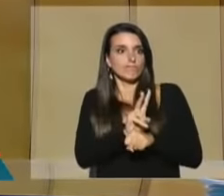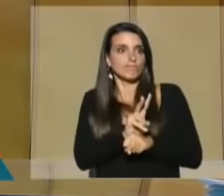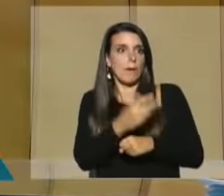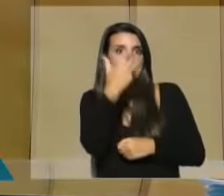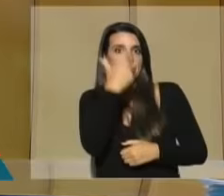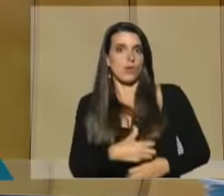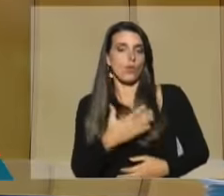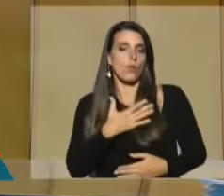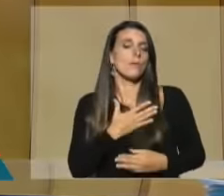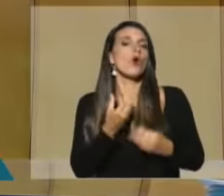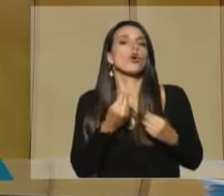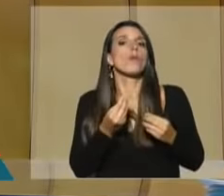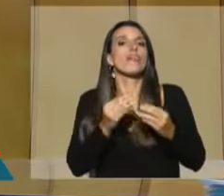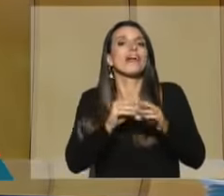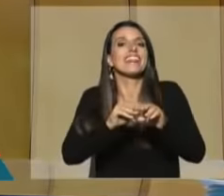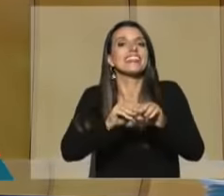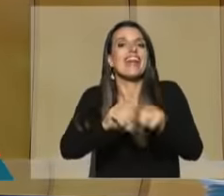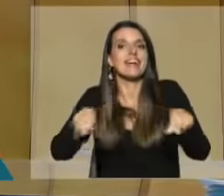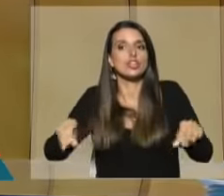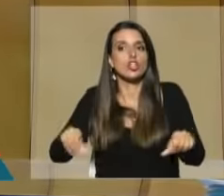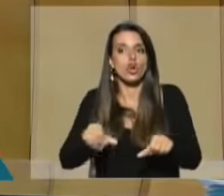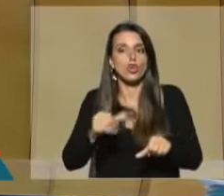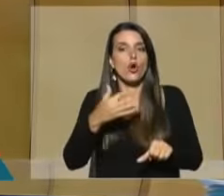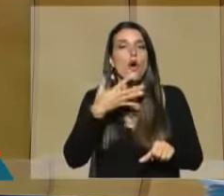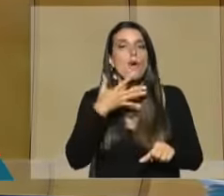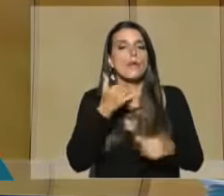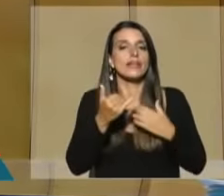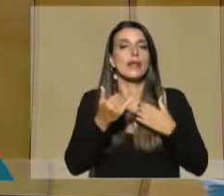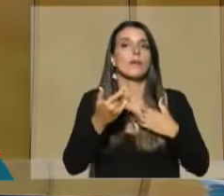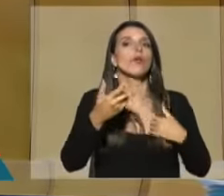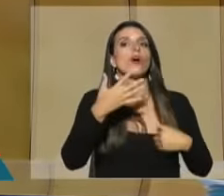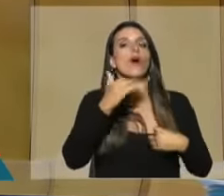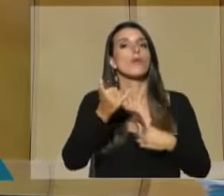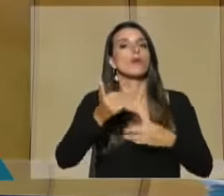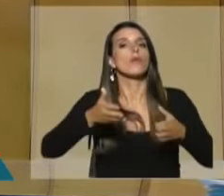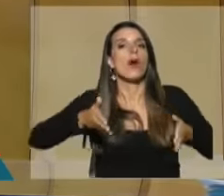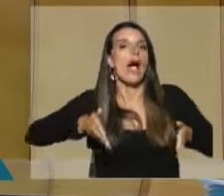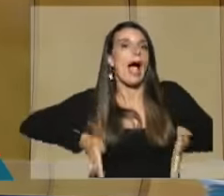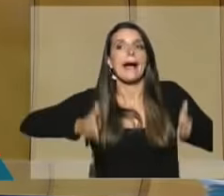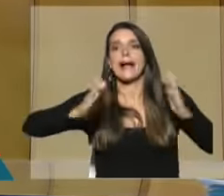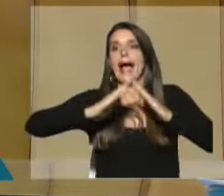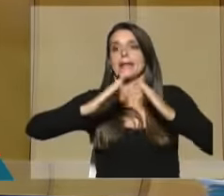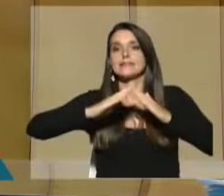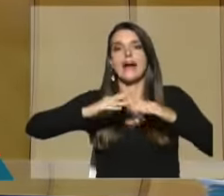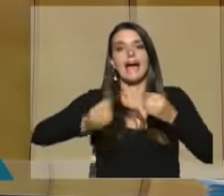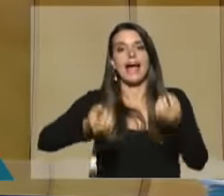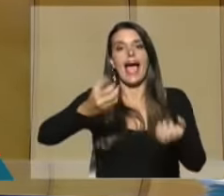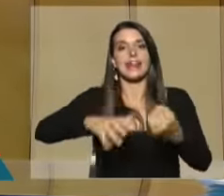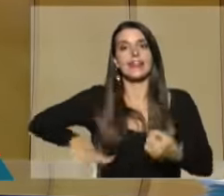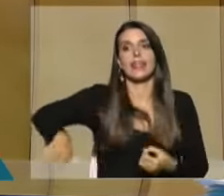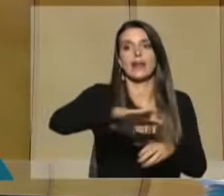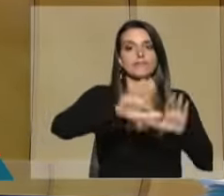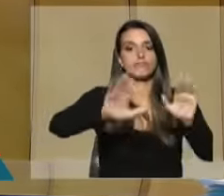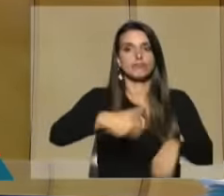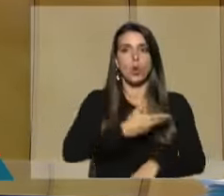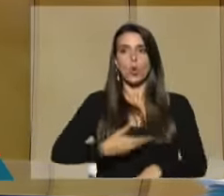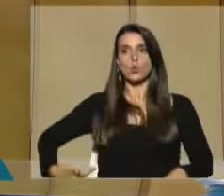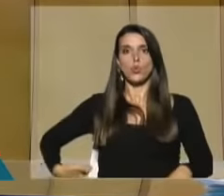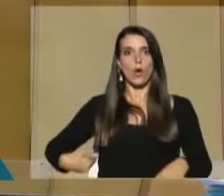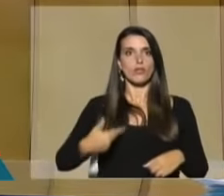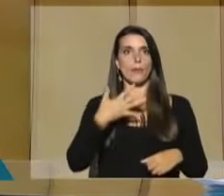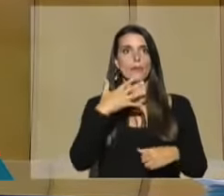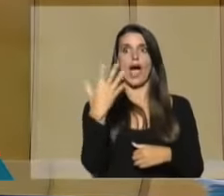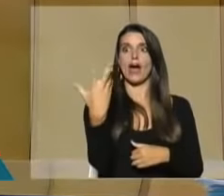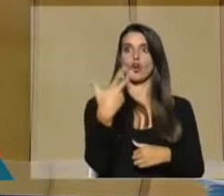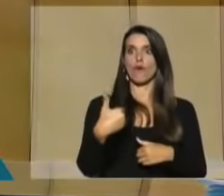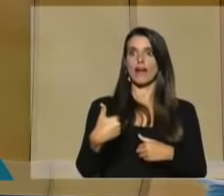territorialmente, hablando. sea, se incorpora vio el balcón del apartamento o el jardín de la casa para que el propietario se pueda defender si lo van